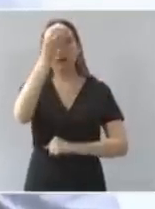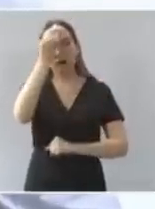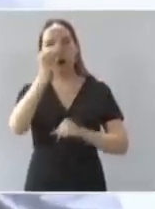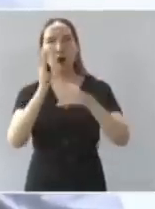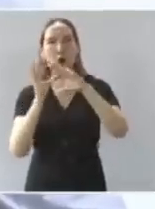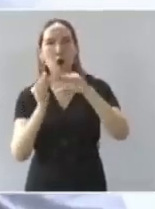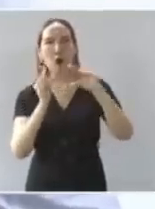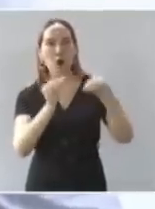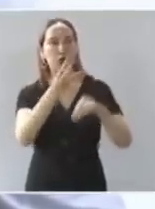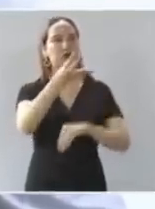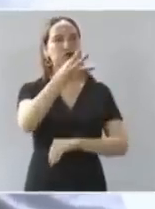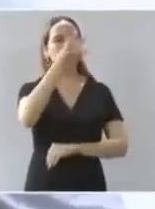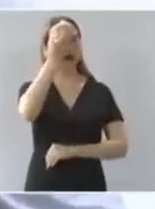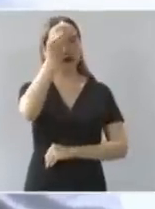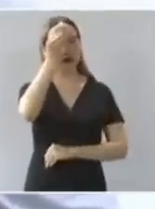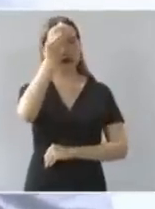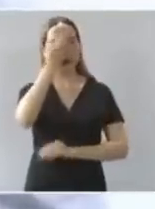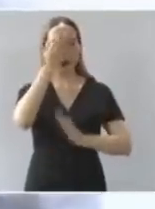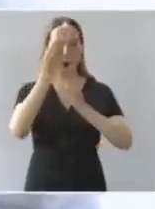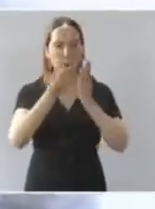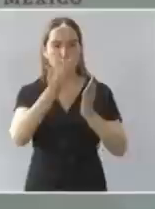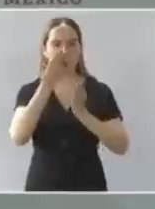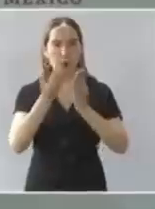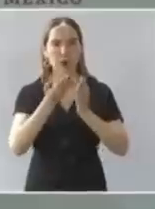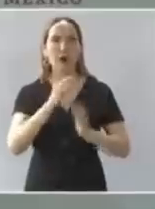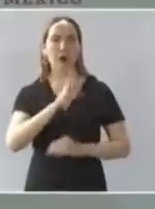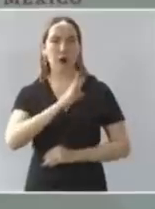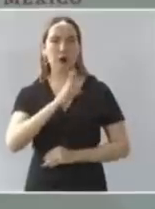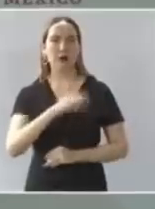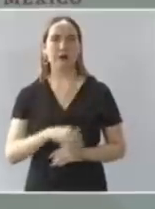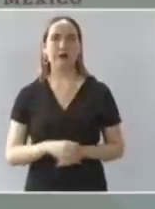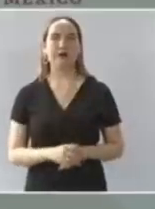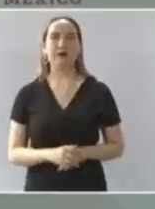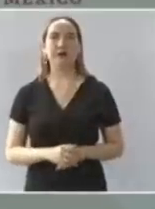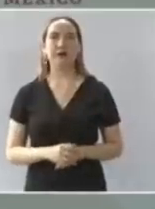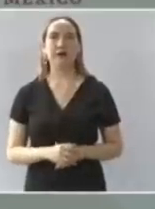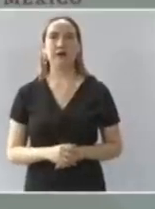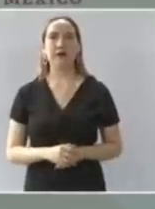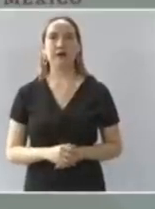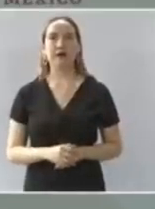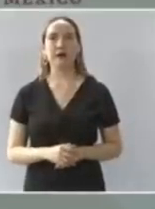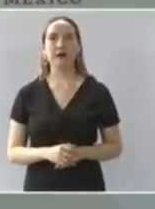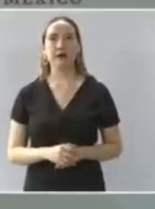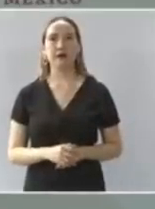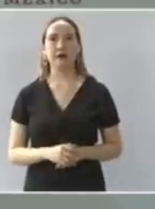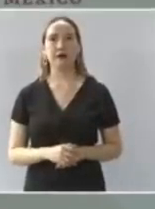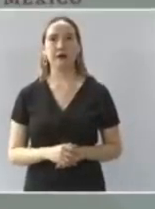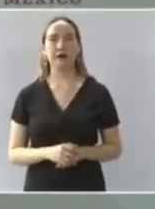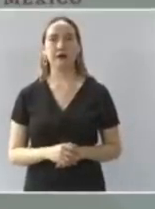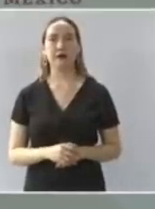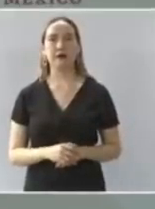y que no anden en la calle sin